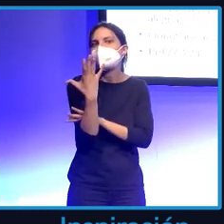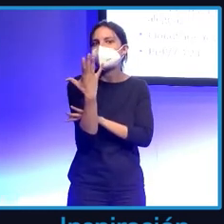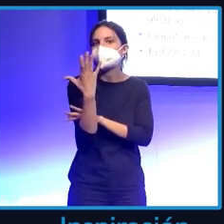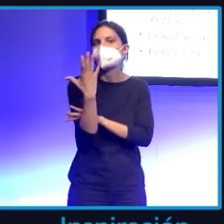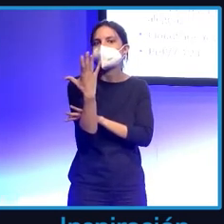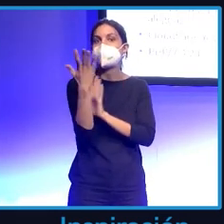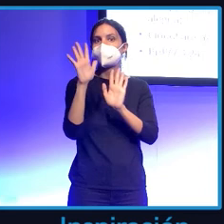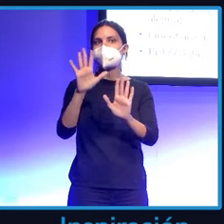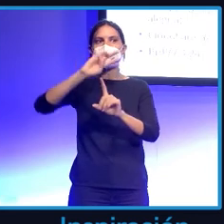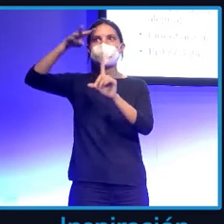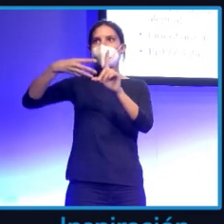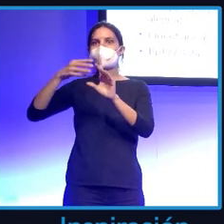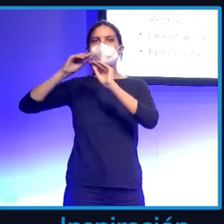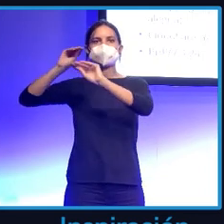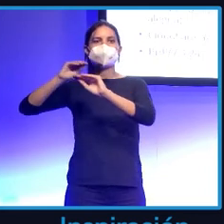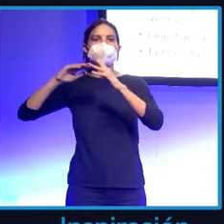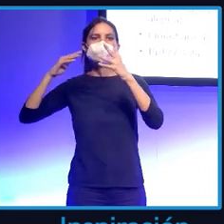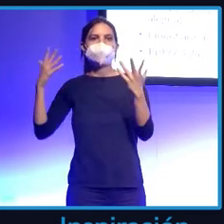su página web sea un Wordpress.